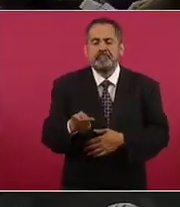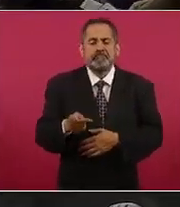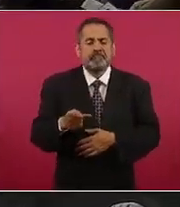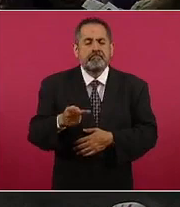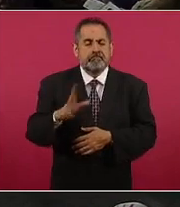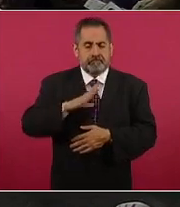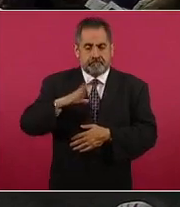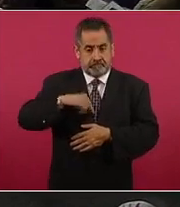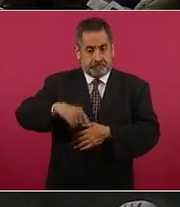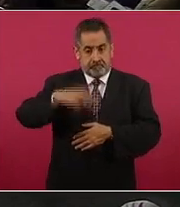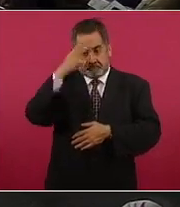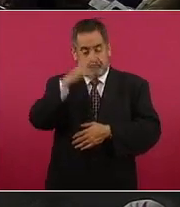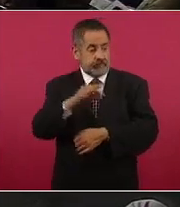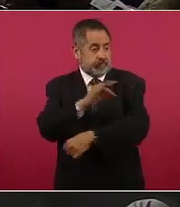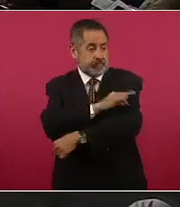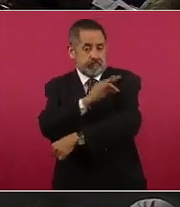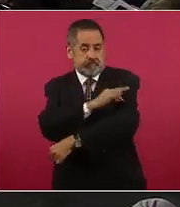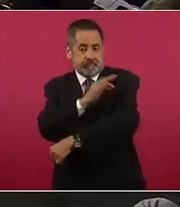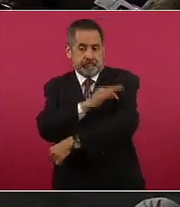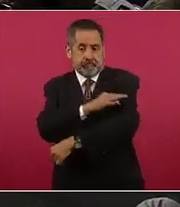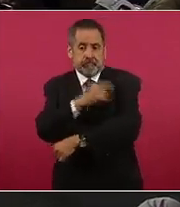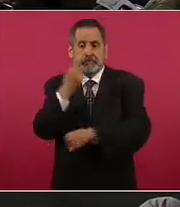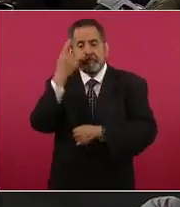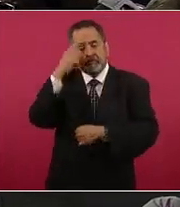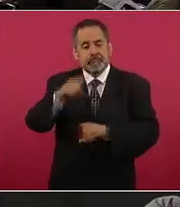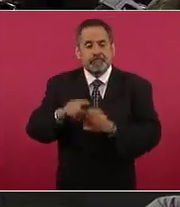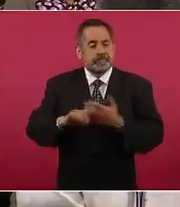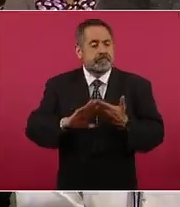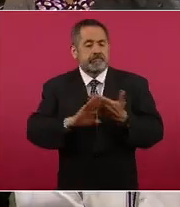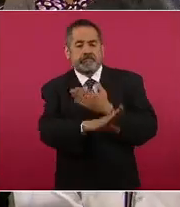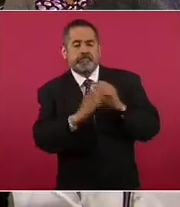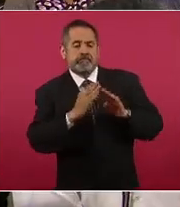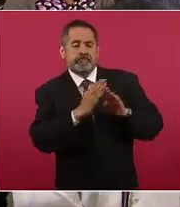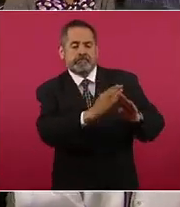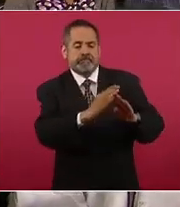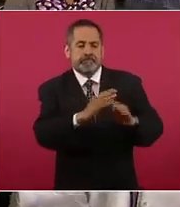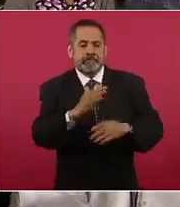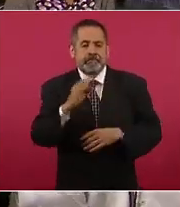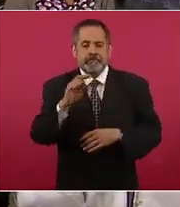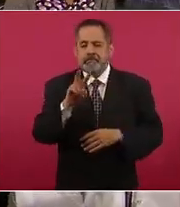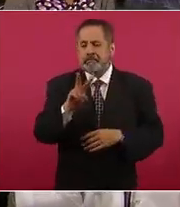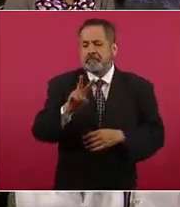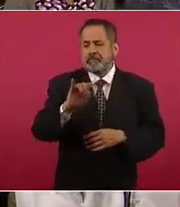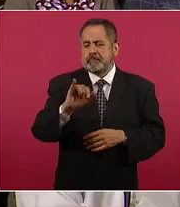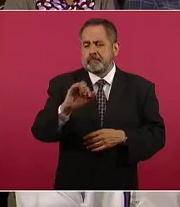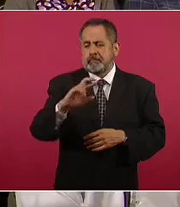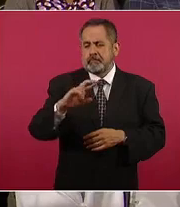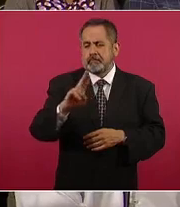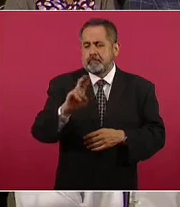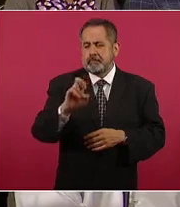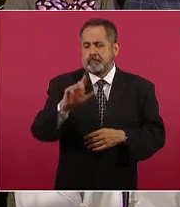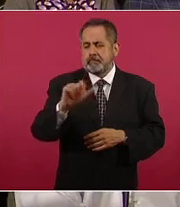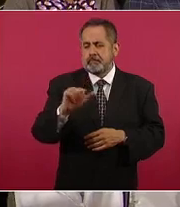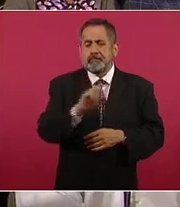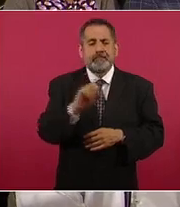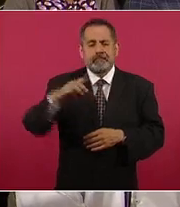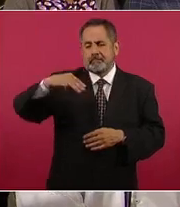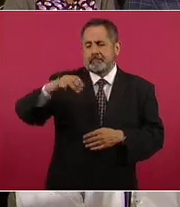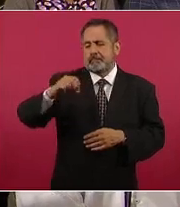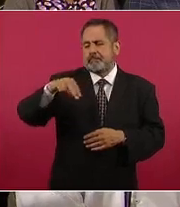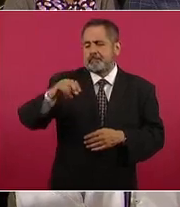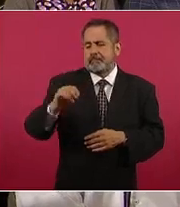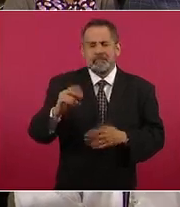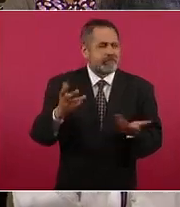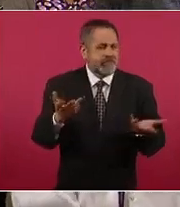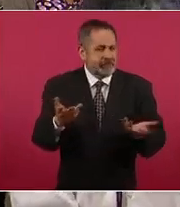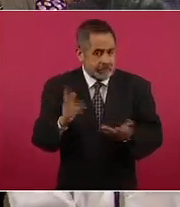vacunas en nuestro país para contener el brote de la viruela del mono. Y mi siguiente pregunta es para el